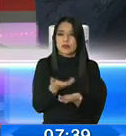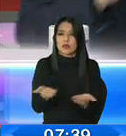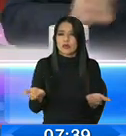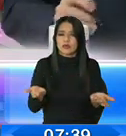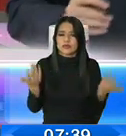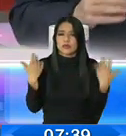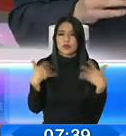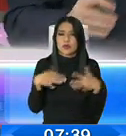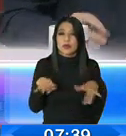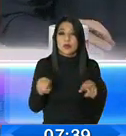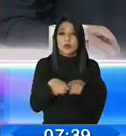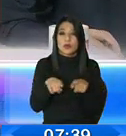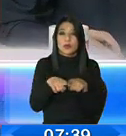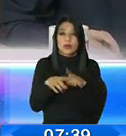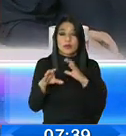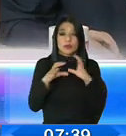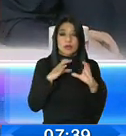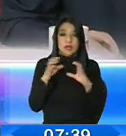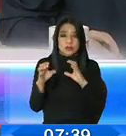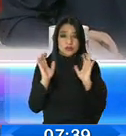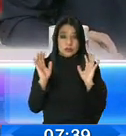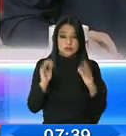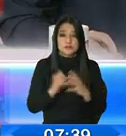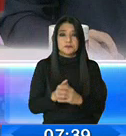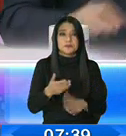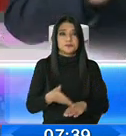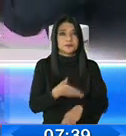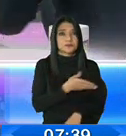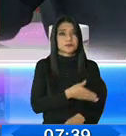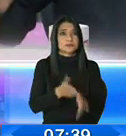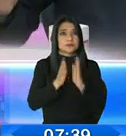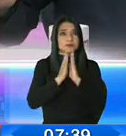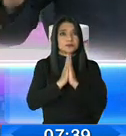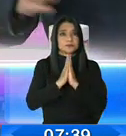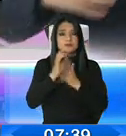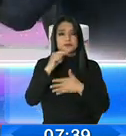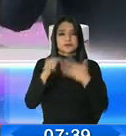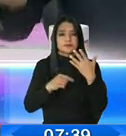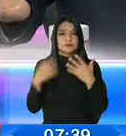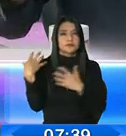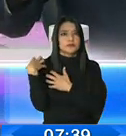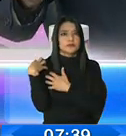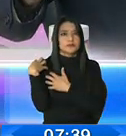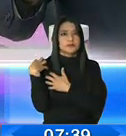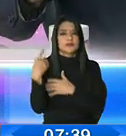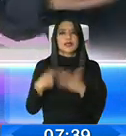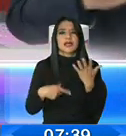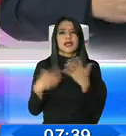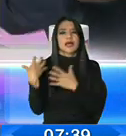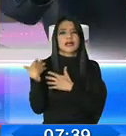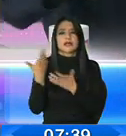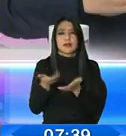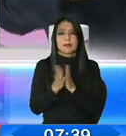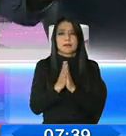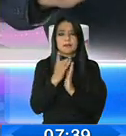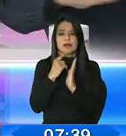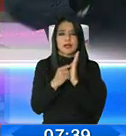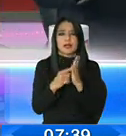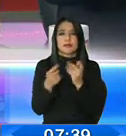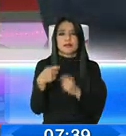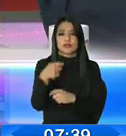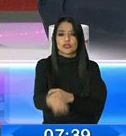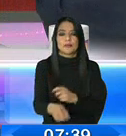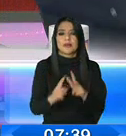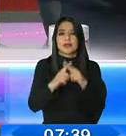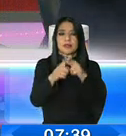industria tranquilera. Usted hace un momento, señor ministro, nos habló de que no van a pedir muchas garantías. ¿Qué garantías se va a pedir? Porque no se da la plata por